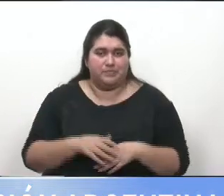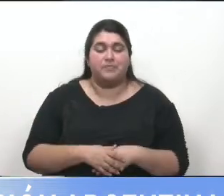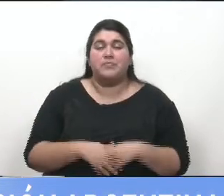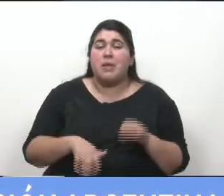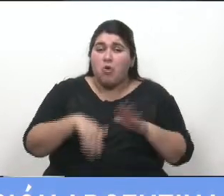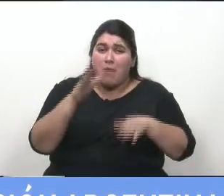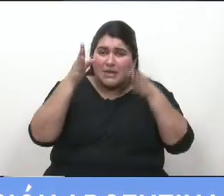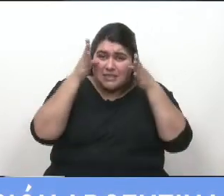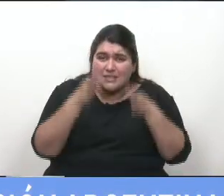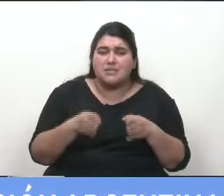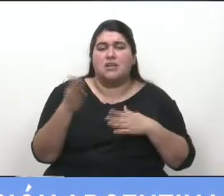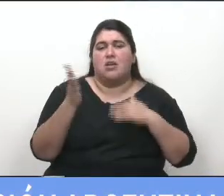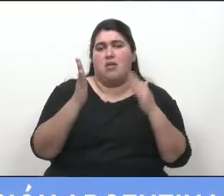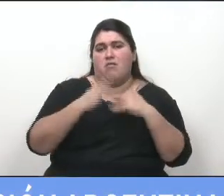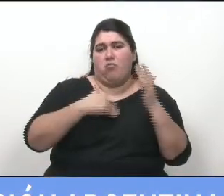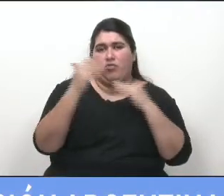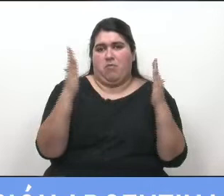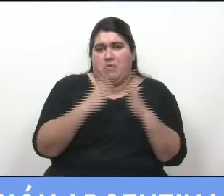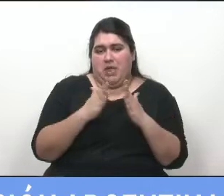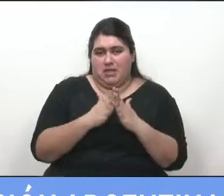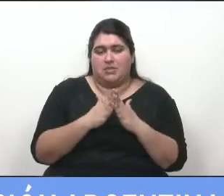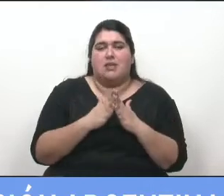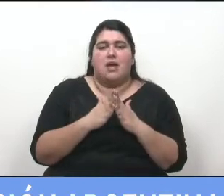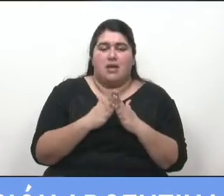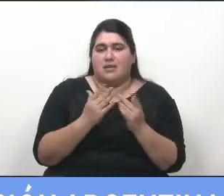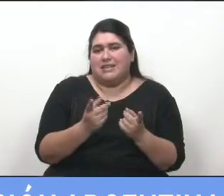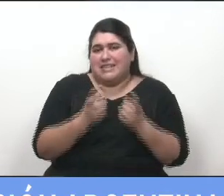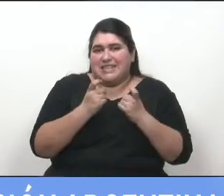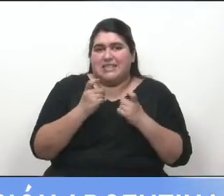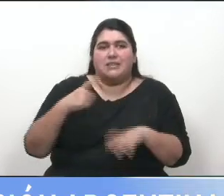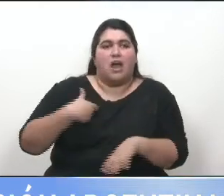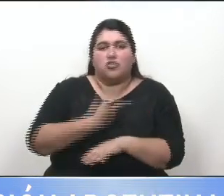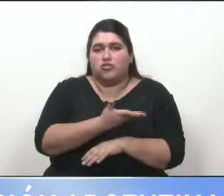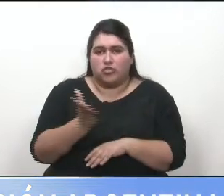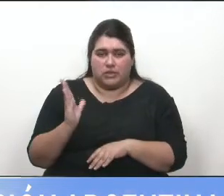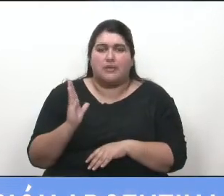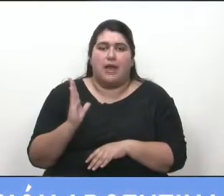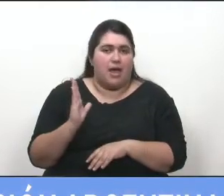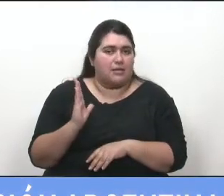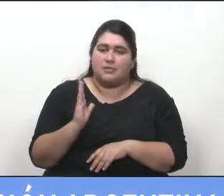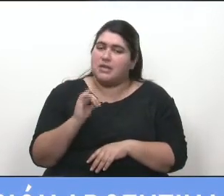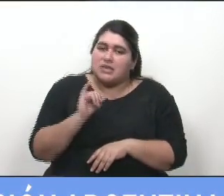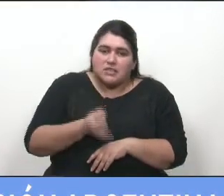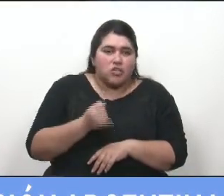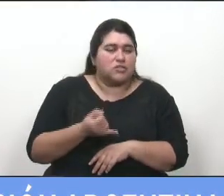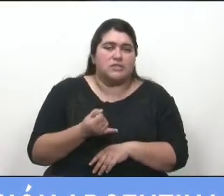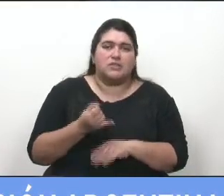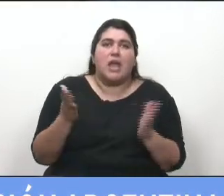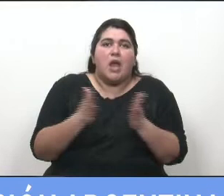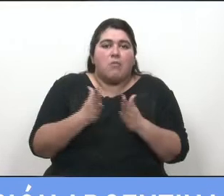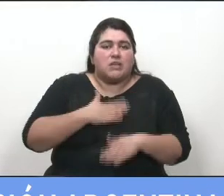la construcción de viviendas, cubre una permanente necesidad de la sociedad, que es la de acceder a una vivienda propia.